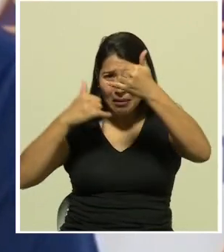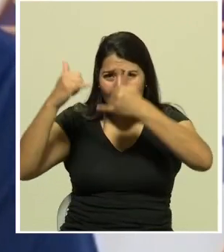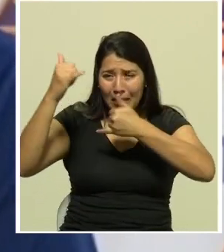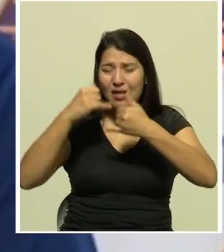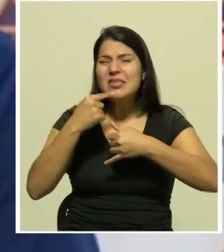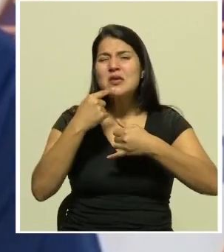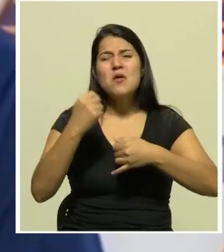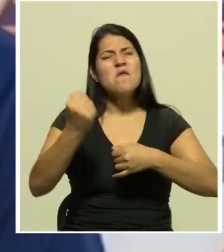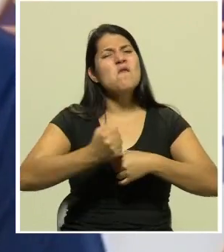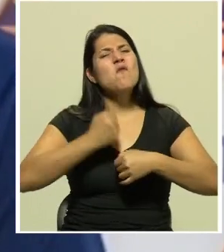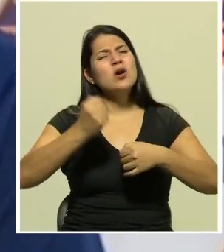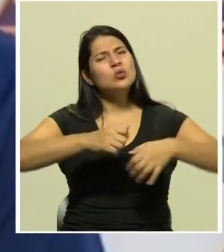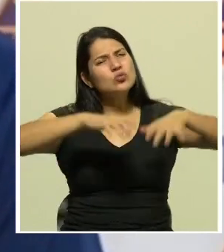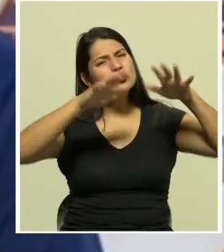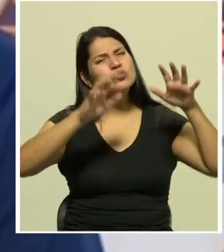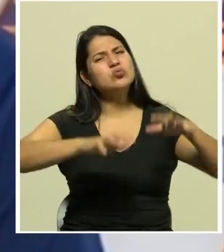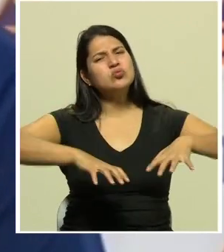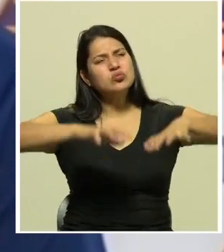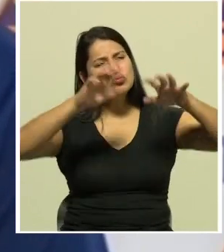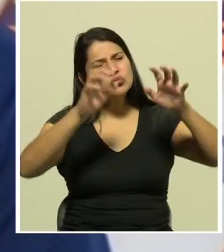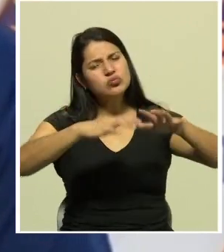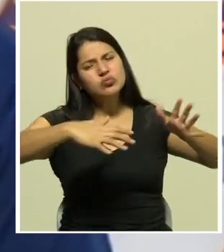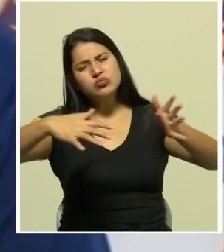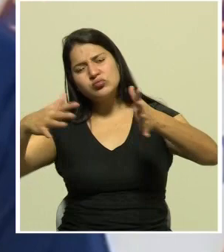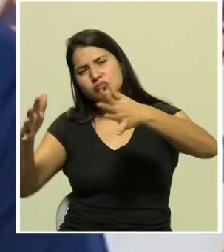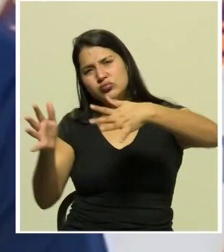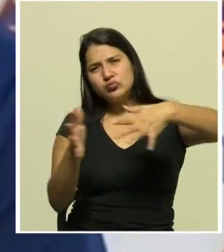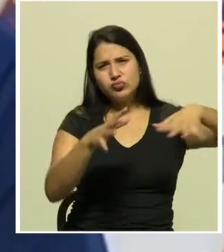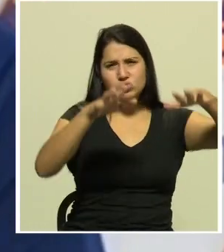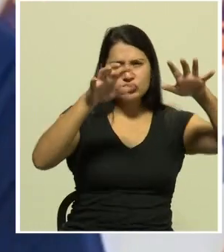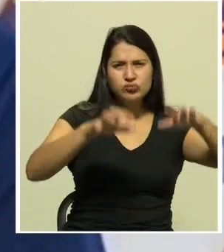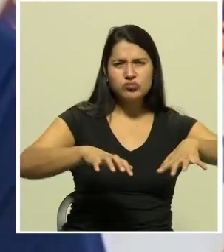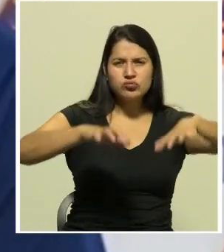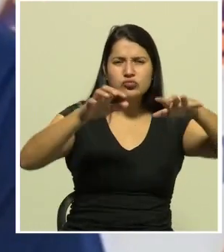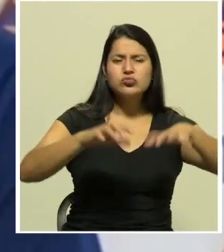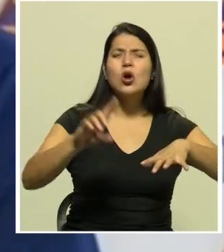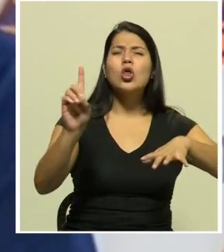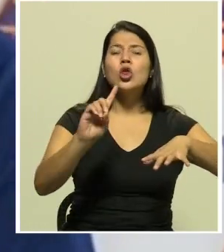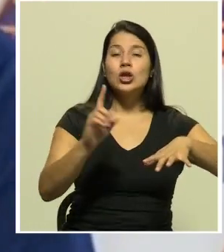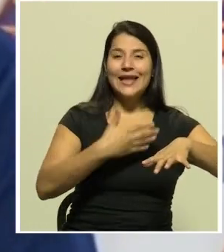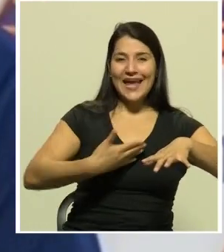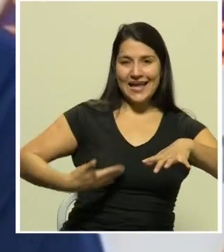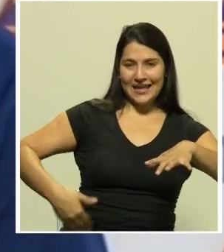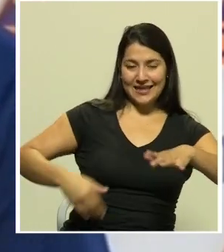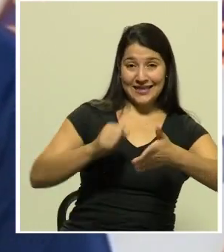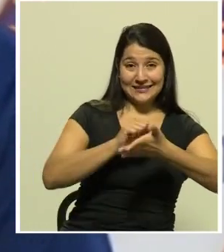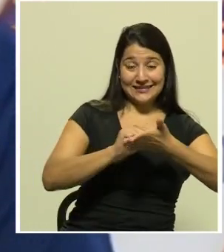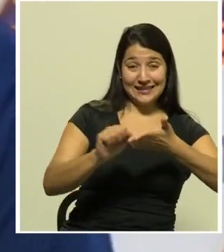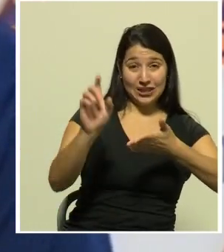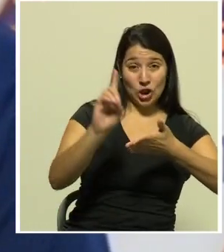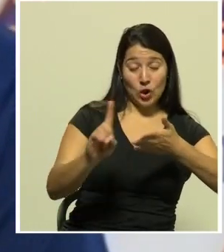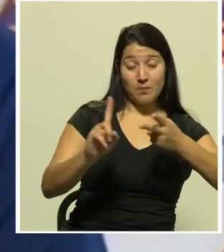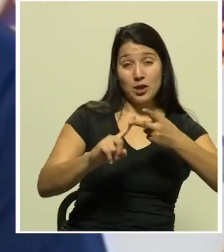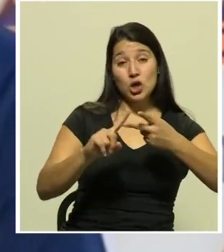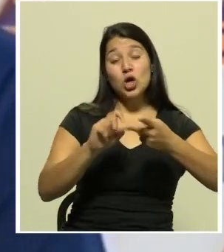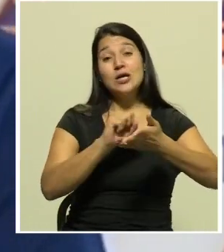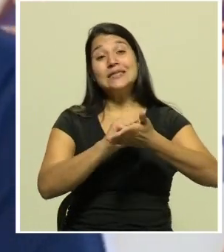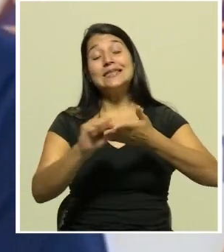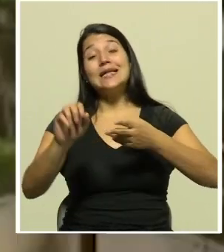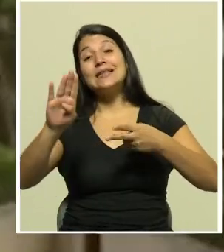en la zona de Heredia principalmente en Santo Domingo y Santa Bárbara incidentes que fueron atendidos por los organismos de primera